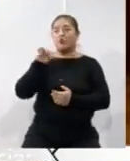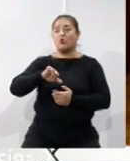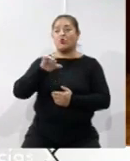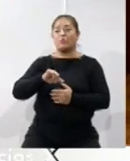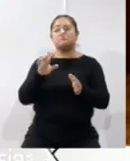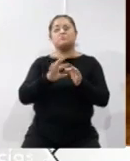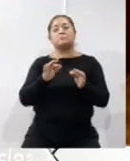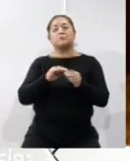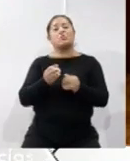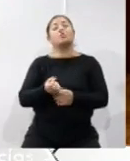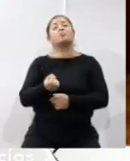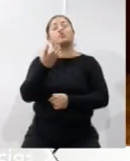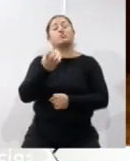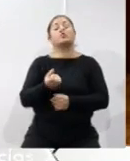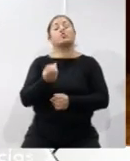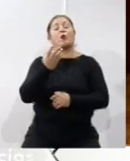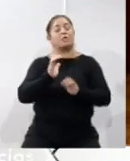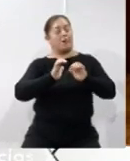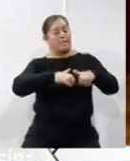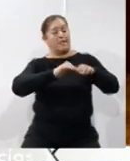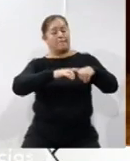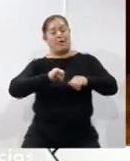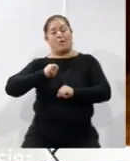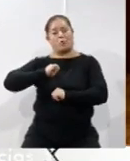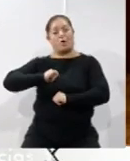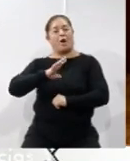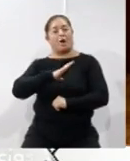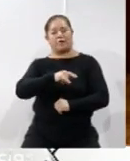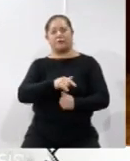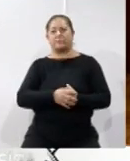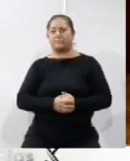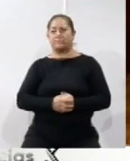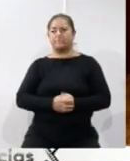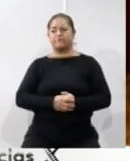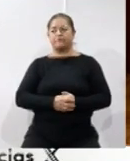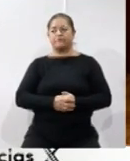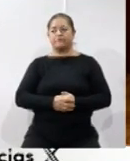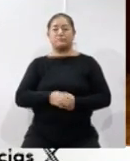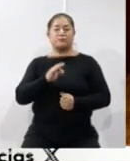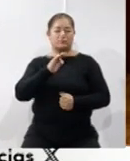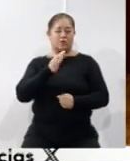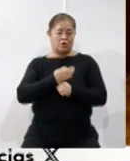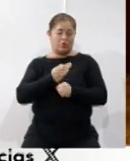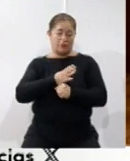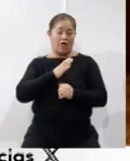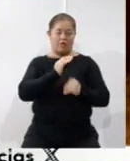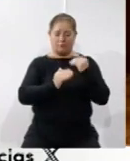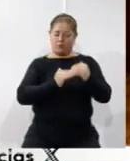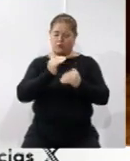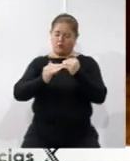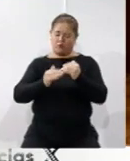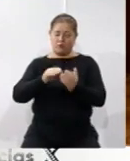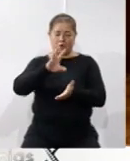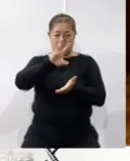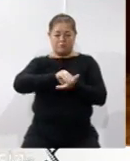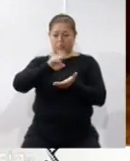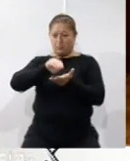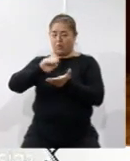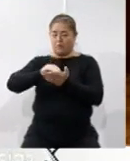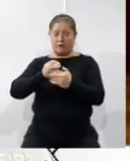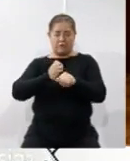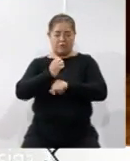cuántas vacantes de guardia tenemos. Platíquenos. Estamos en un proceso de reclutamiento permanente en el estado de Tlaxcala.